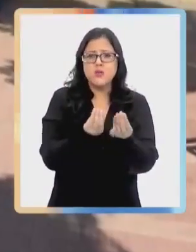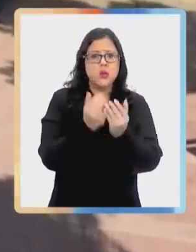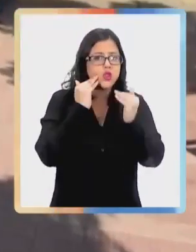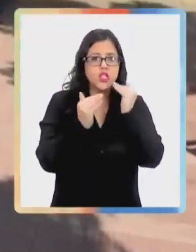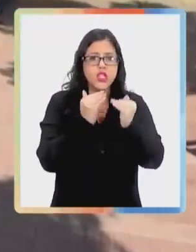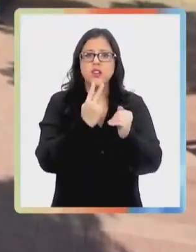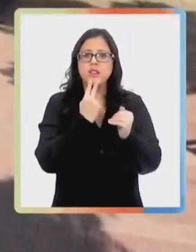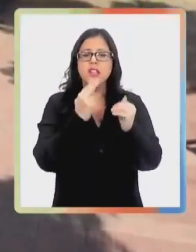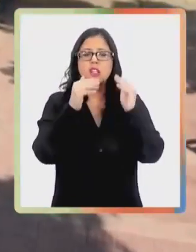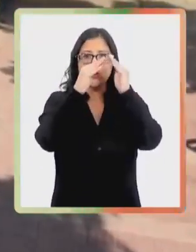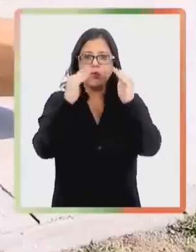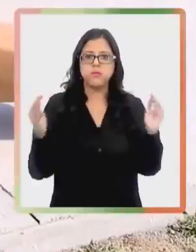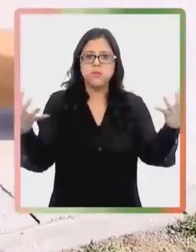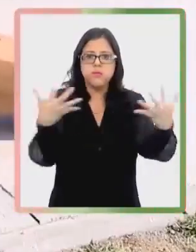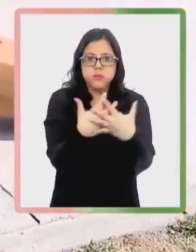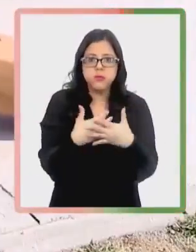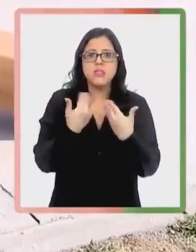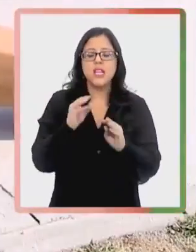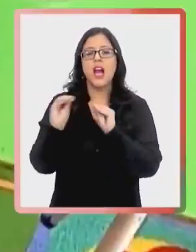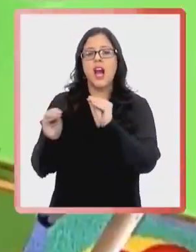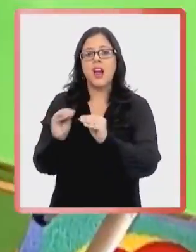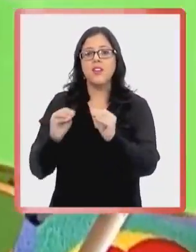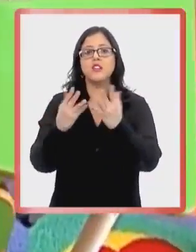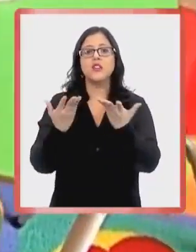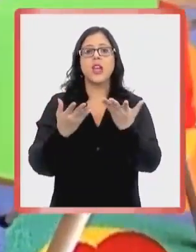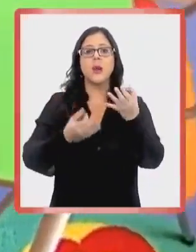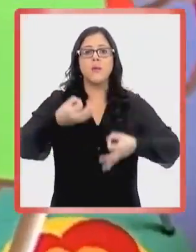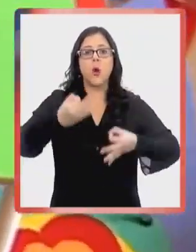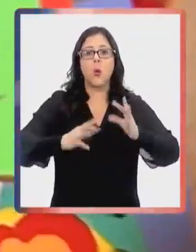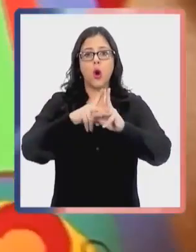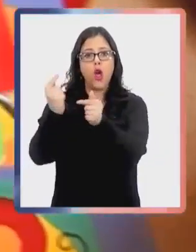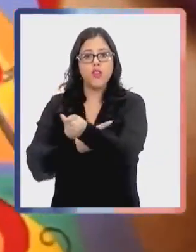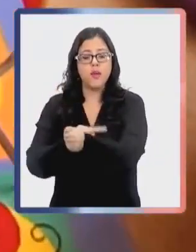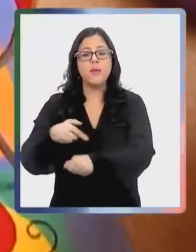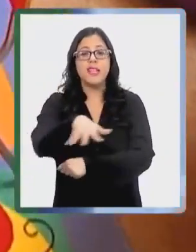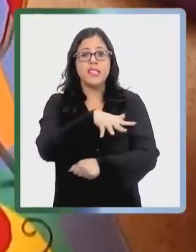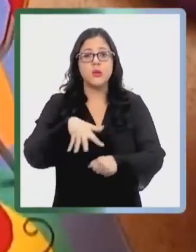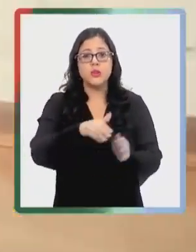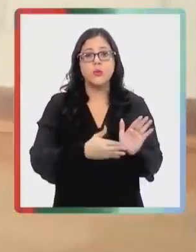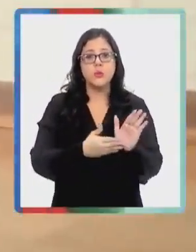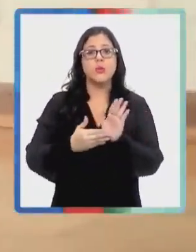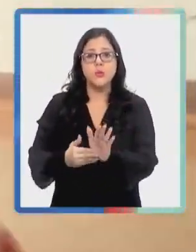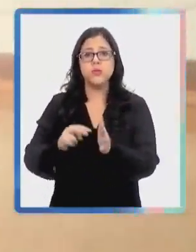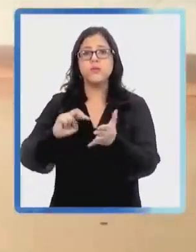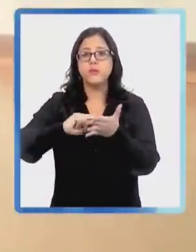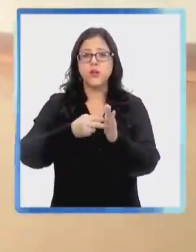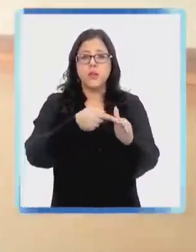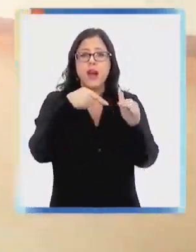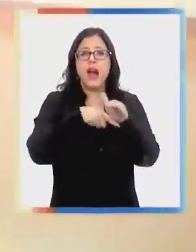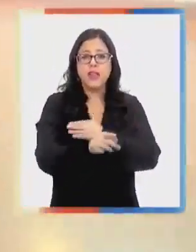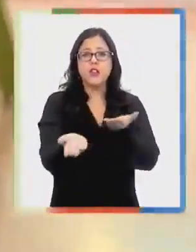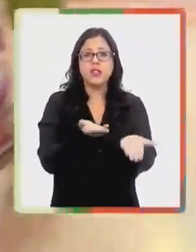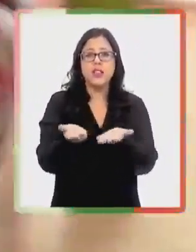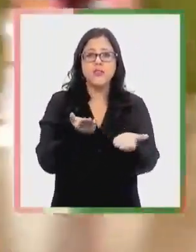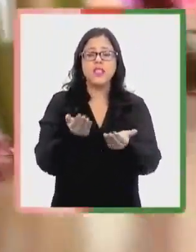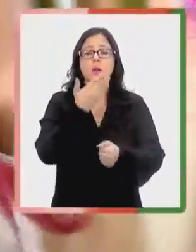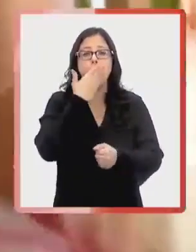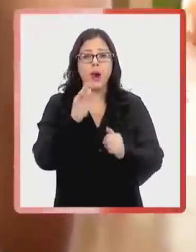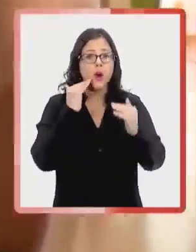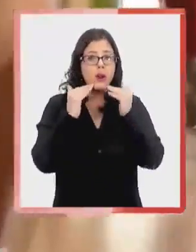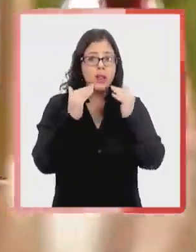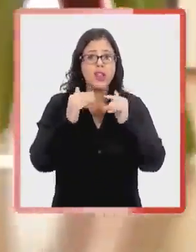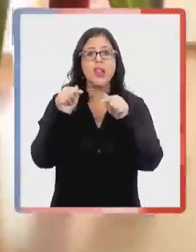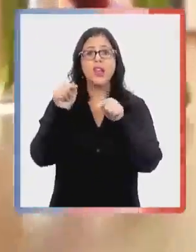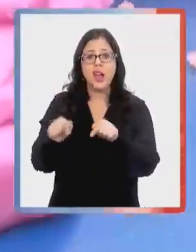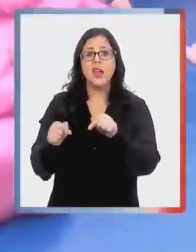ya era advertida por el juzgado de familia. Situaciones que dejan a la luz graves deficiencias al interior del Servicio Mejor Niñez y que demandan